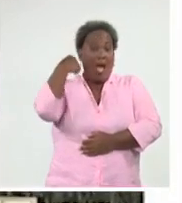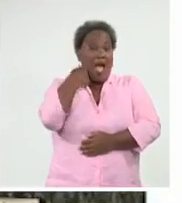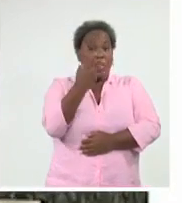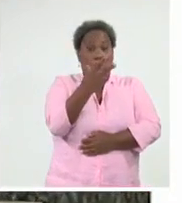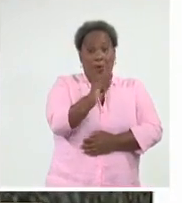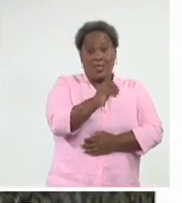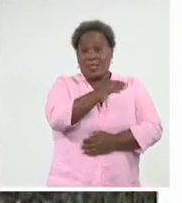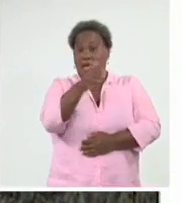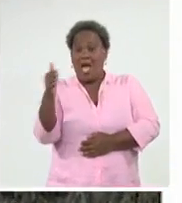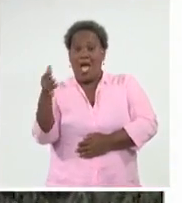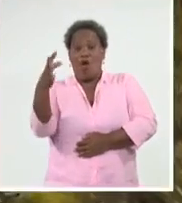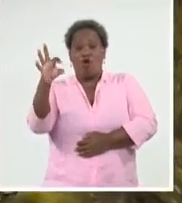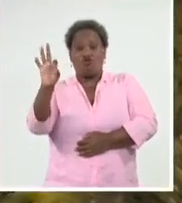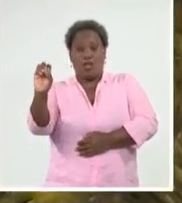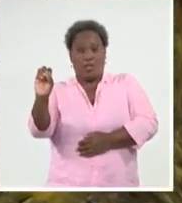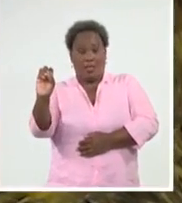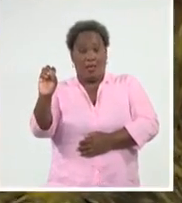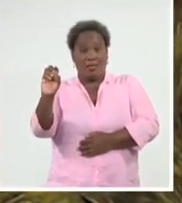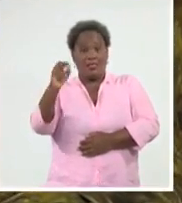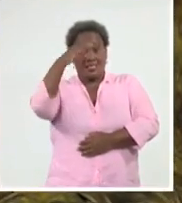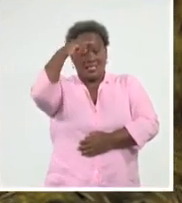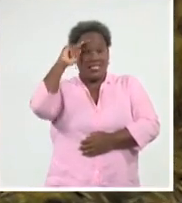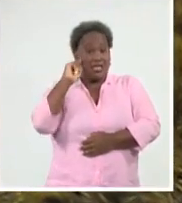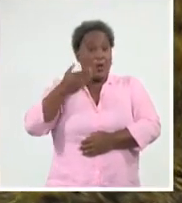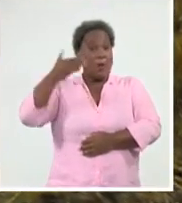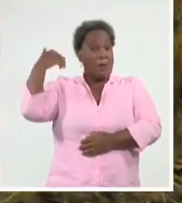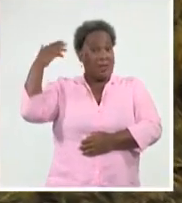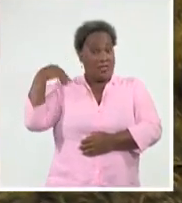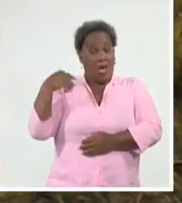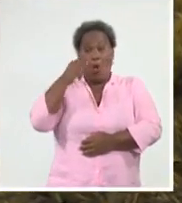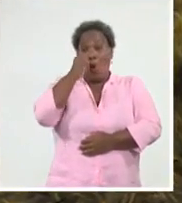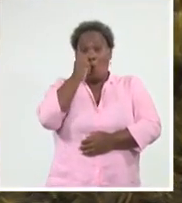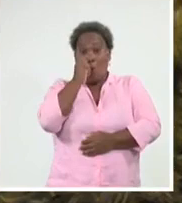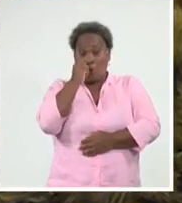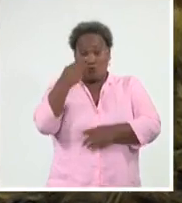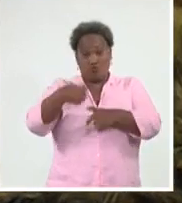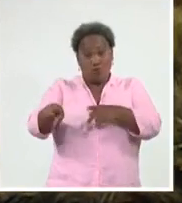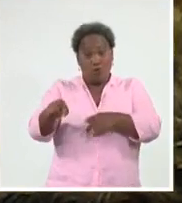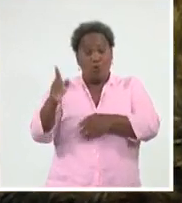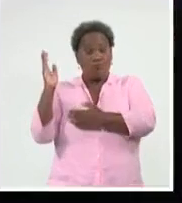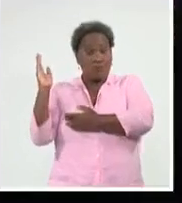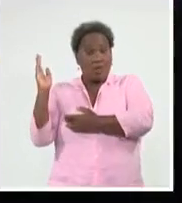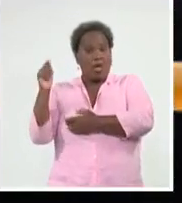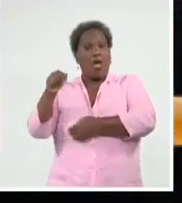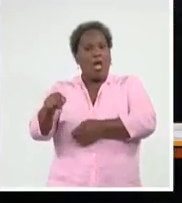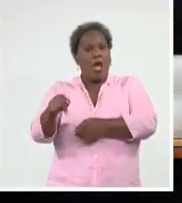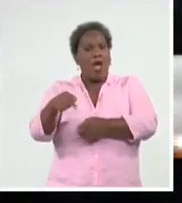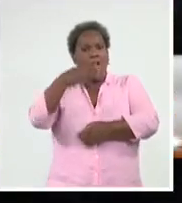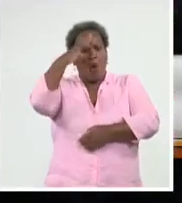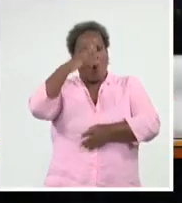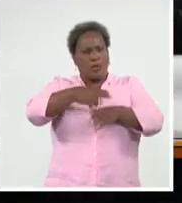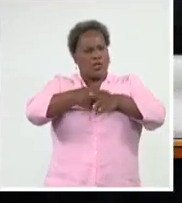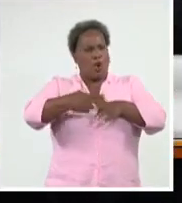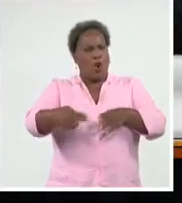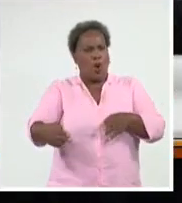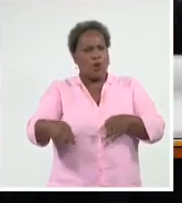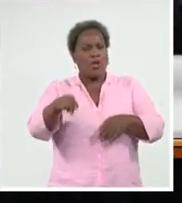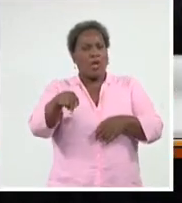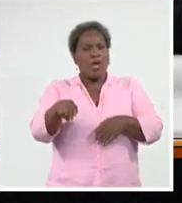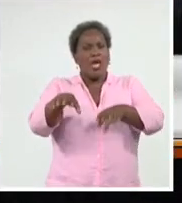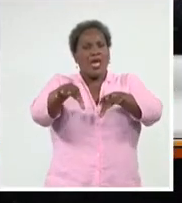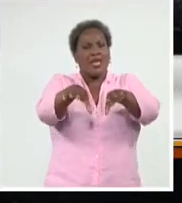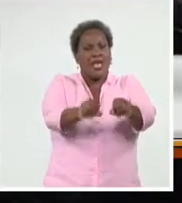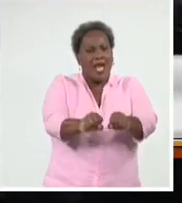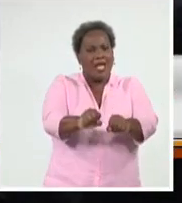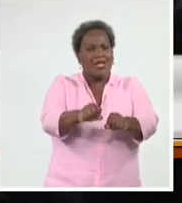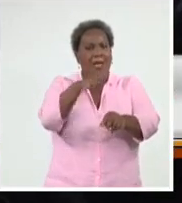80 del pasado siglo. Por otra parte, Yusniel Jiménez Quintana acude a lo patriótico a través de la muestra Rescate de Antonio